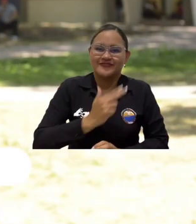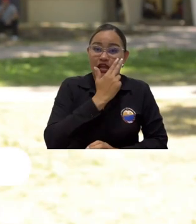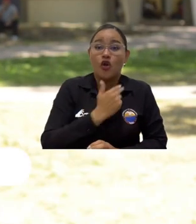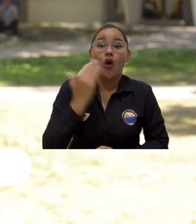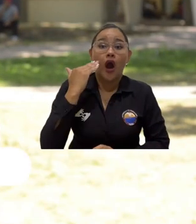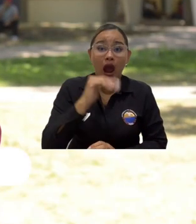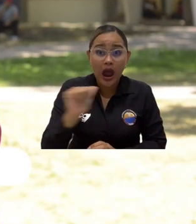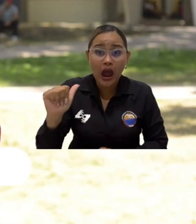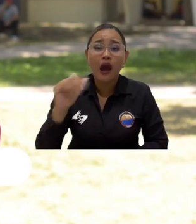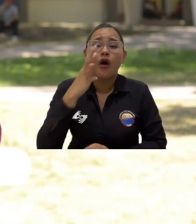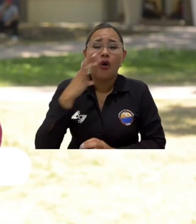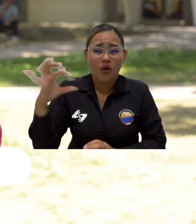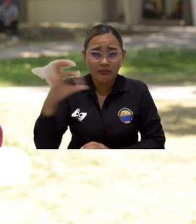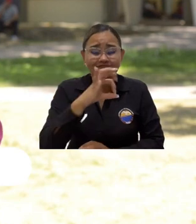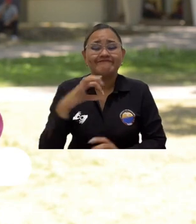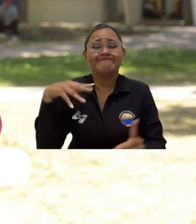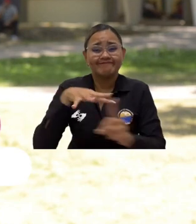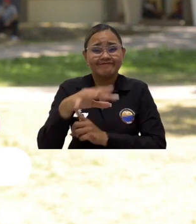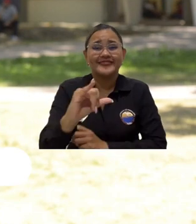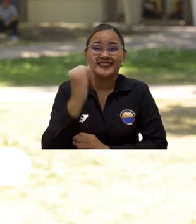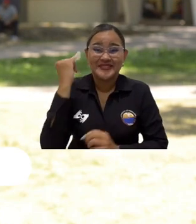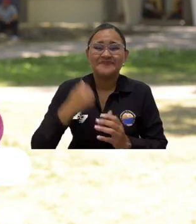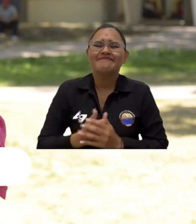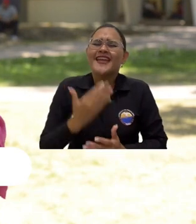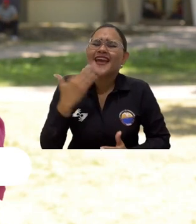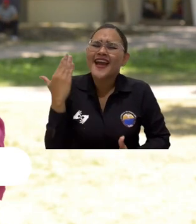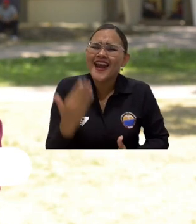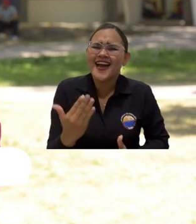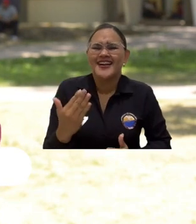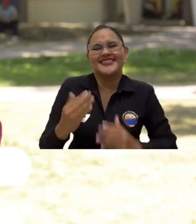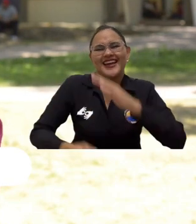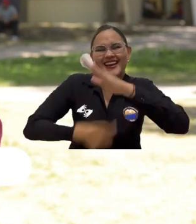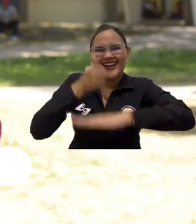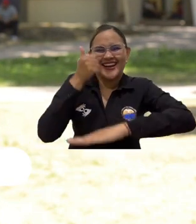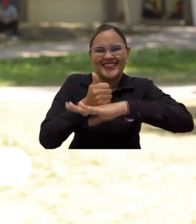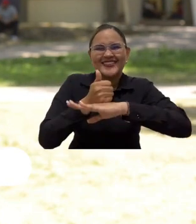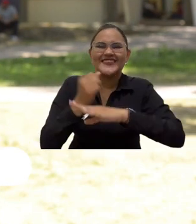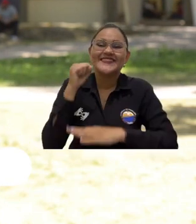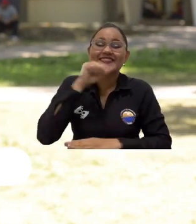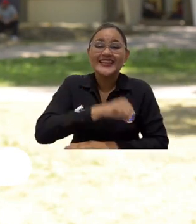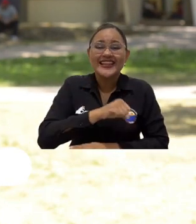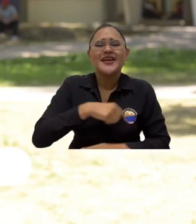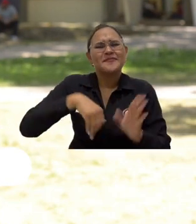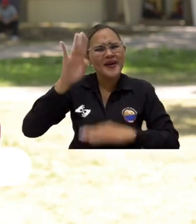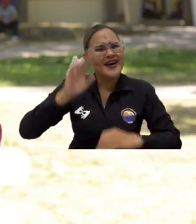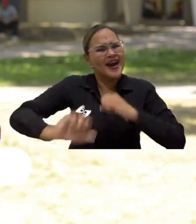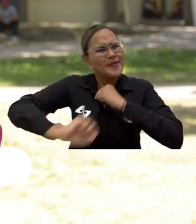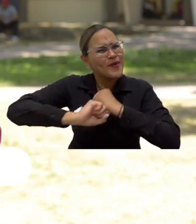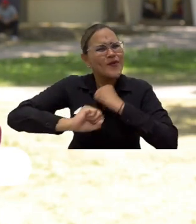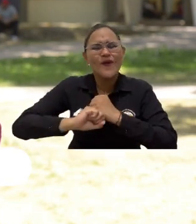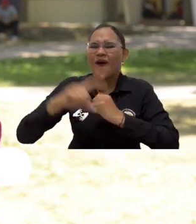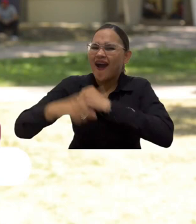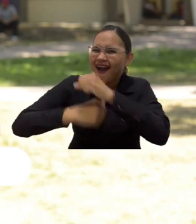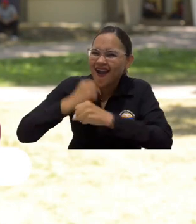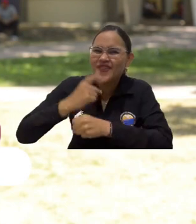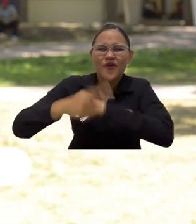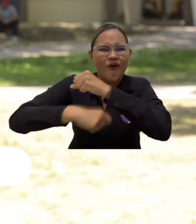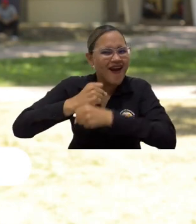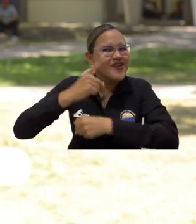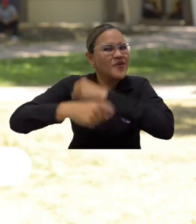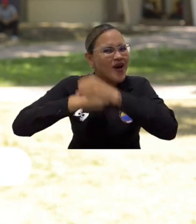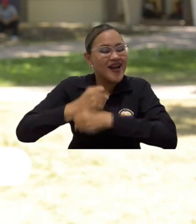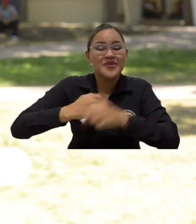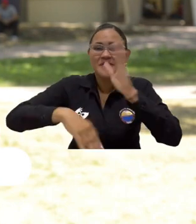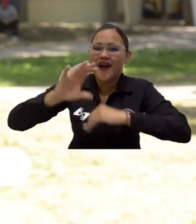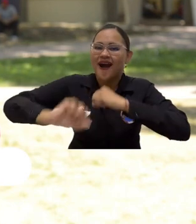rector de Unimagdalena, Pablo Vera, un hombre con un corazón totalmente rosa. Gracias por impulsarnos y permitirnos año tras